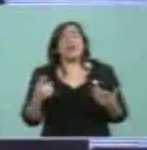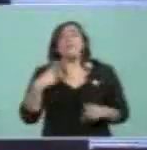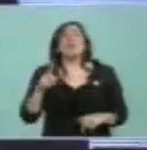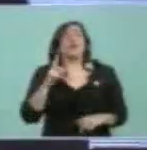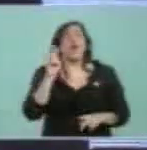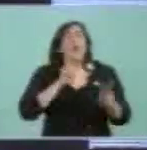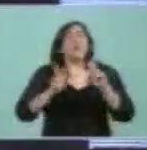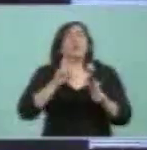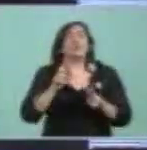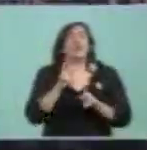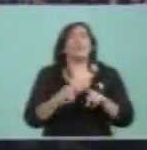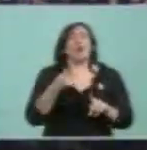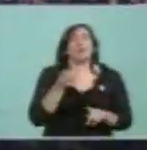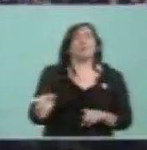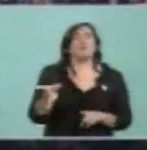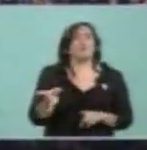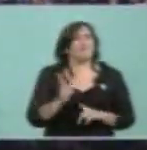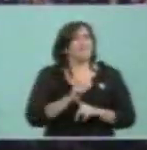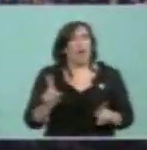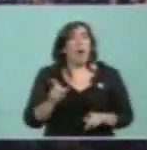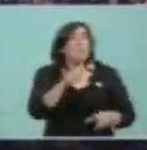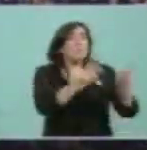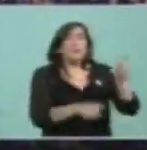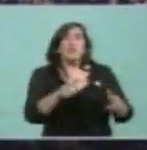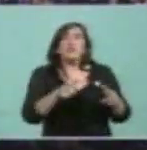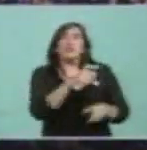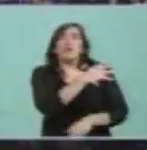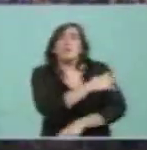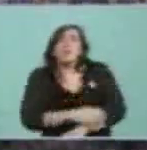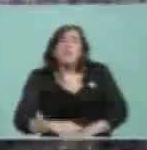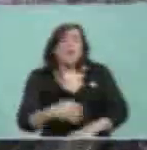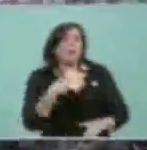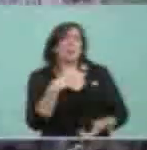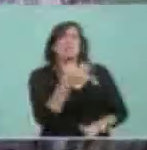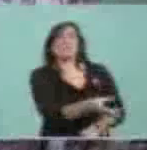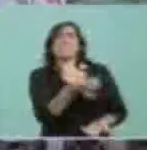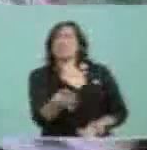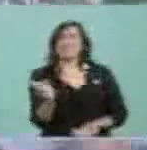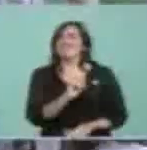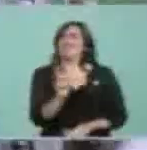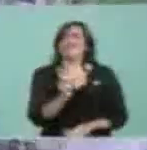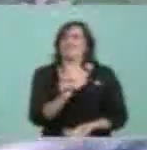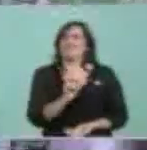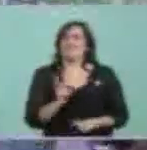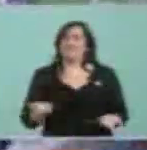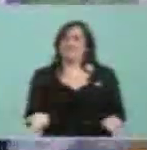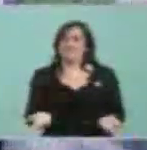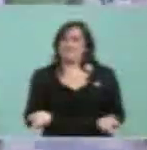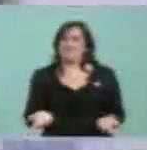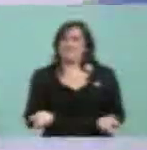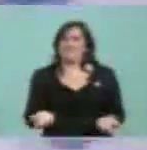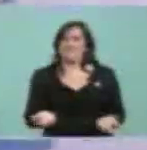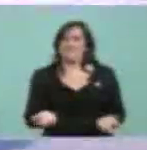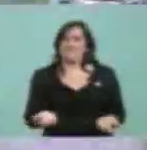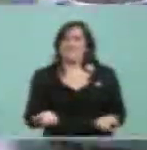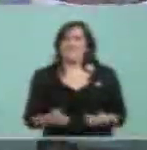menos a los que menos tienen. Mucho menos a los que menos tienen. Por eso